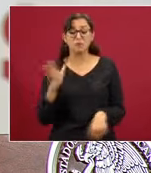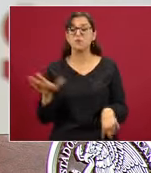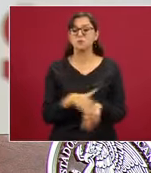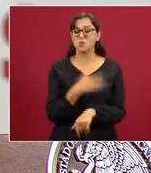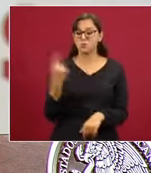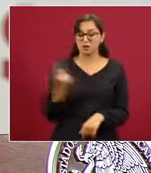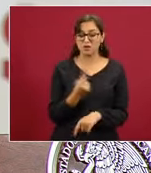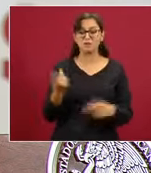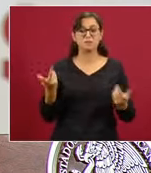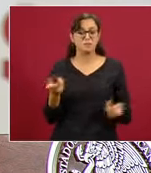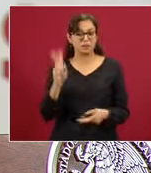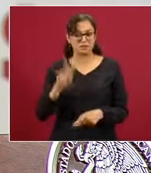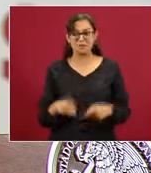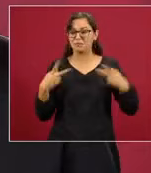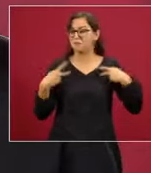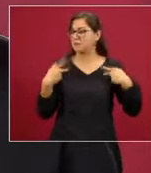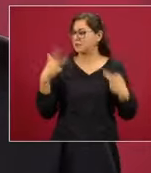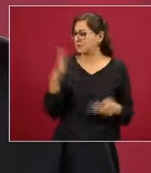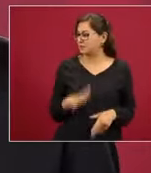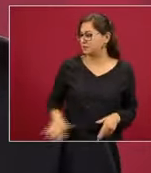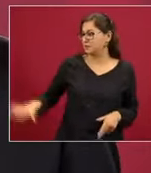reserva de valores culturales, morales, espirituales.